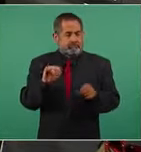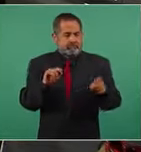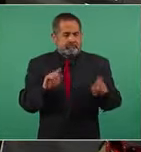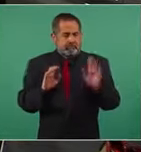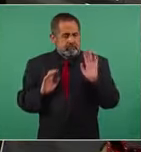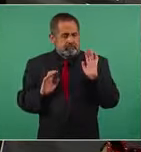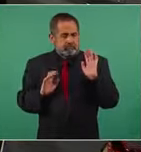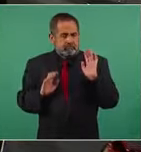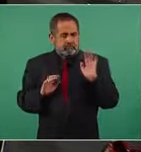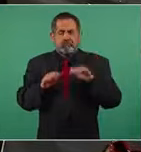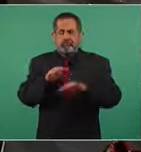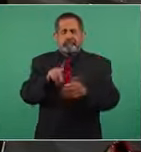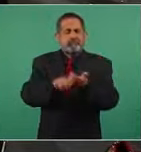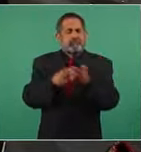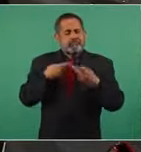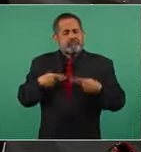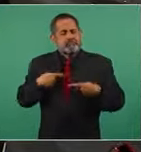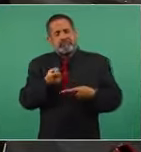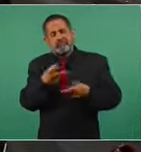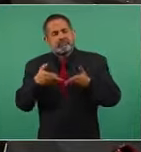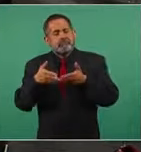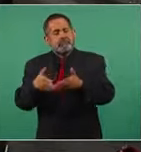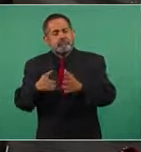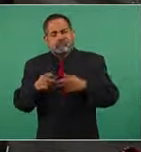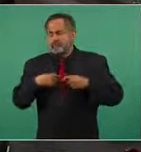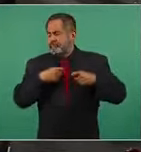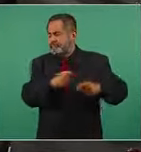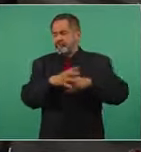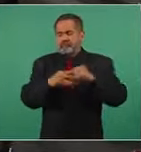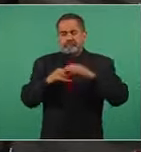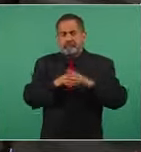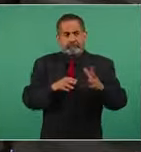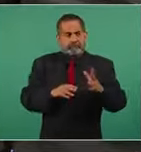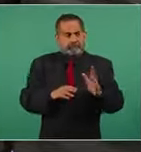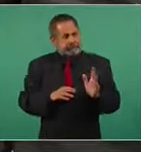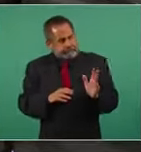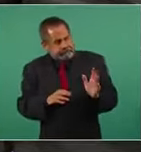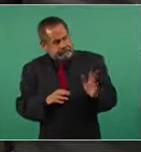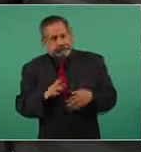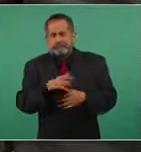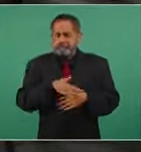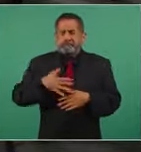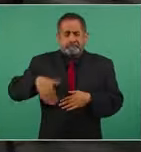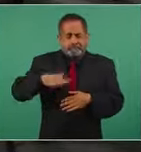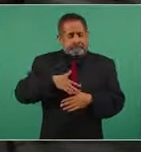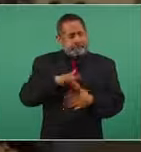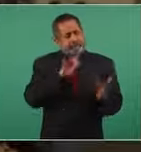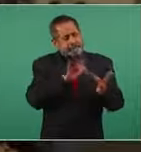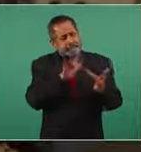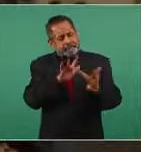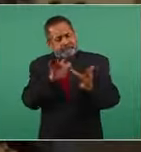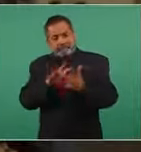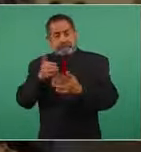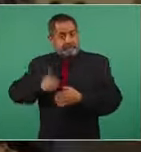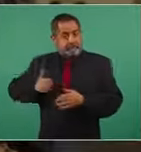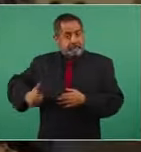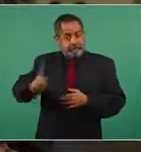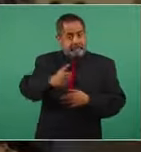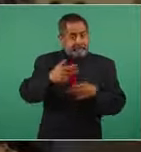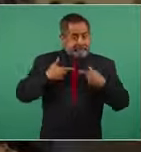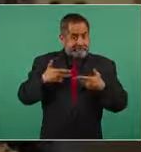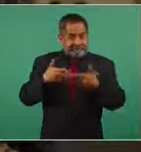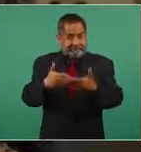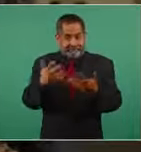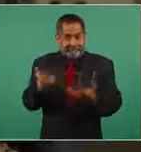con los náufragos. Me di a la tarea de buscar a todos los sobrevivientes que están